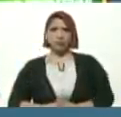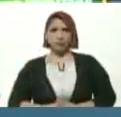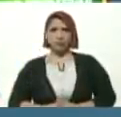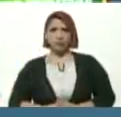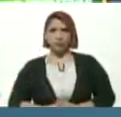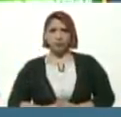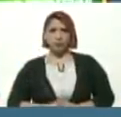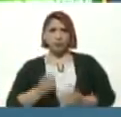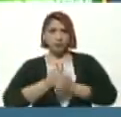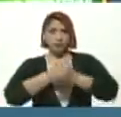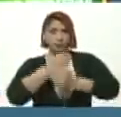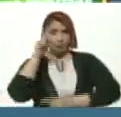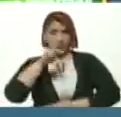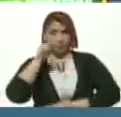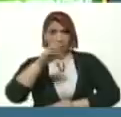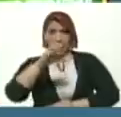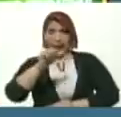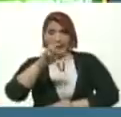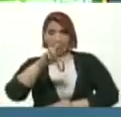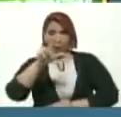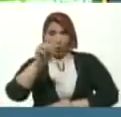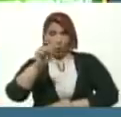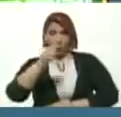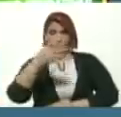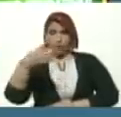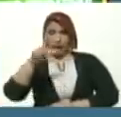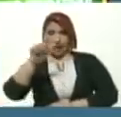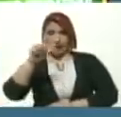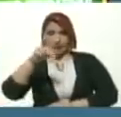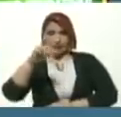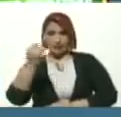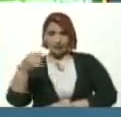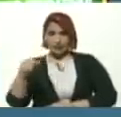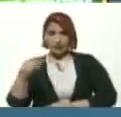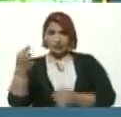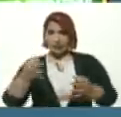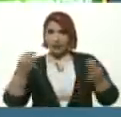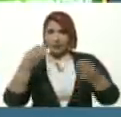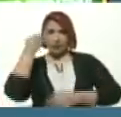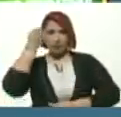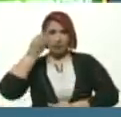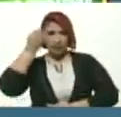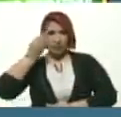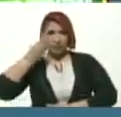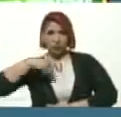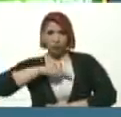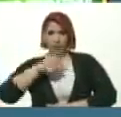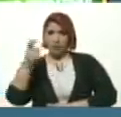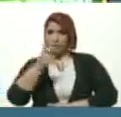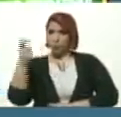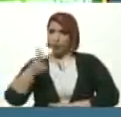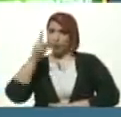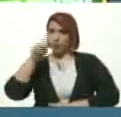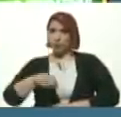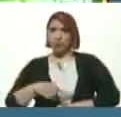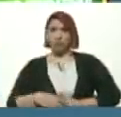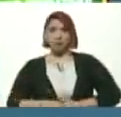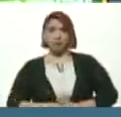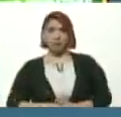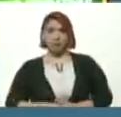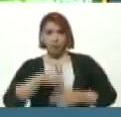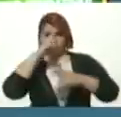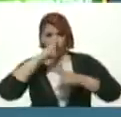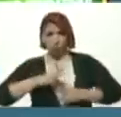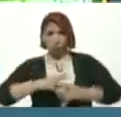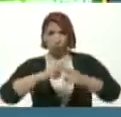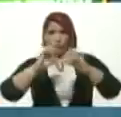Querido profesor Carlos Lanz Siempre está En nuestro pensamiento Y en nuestra búsqueda También Honor y